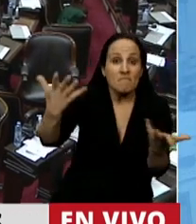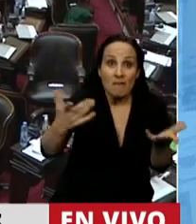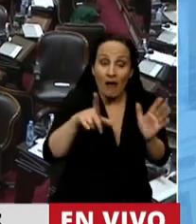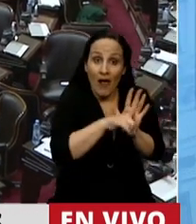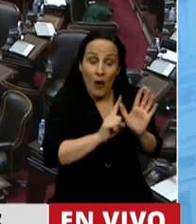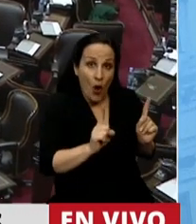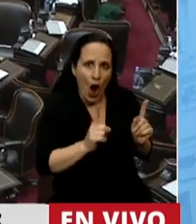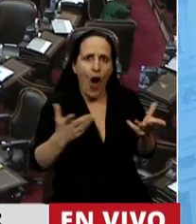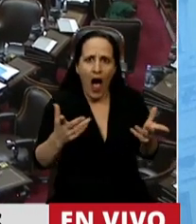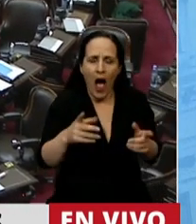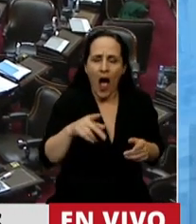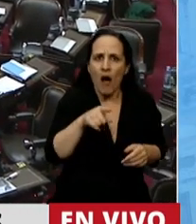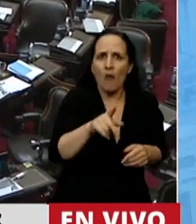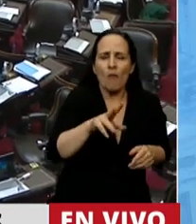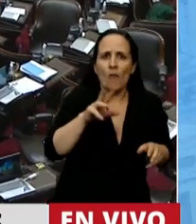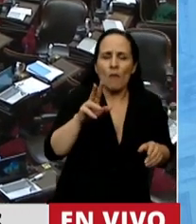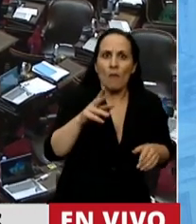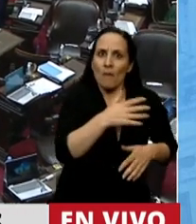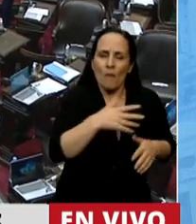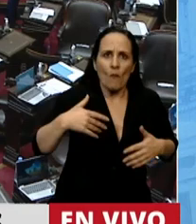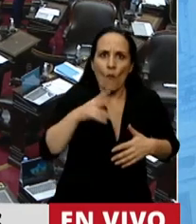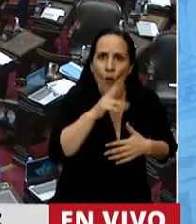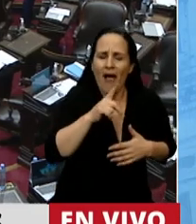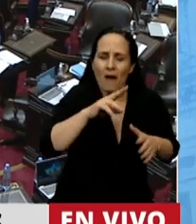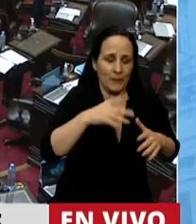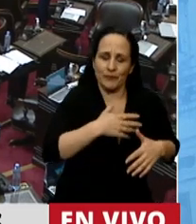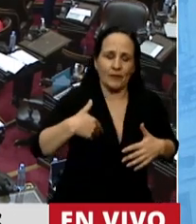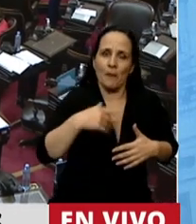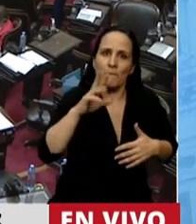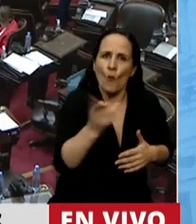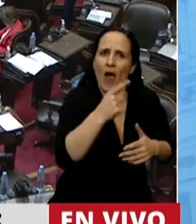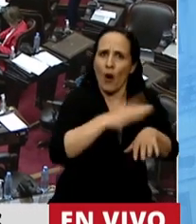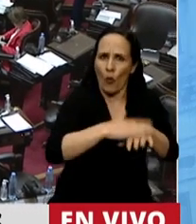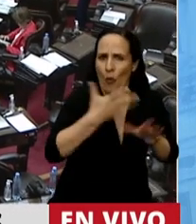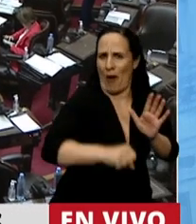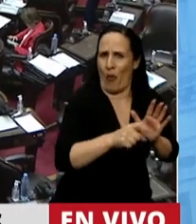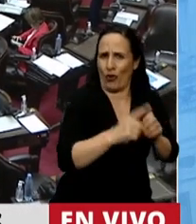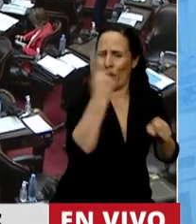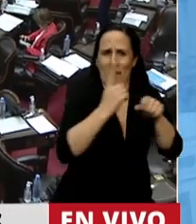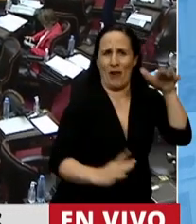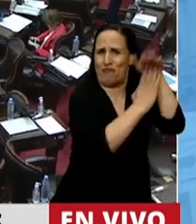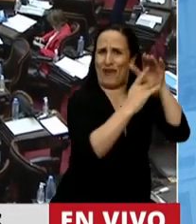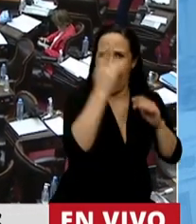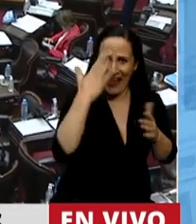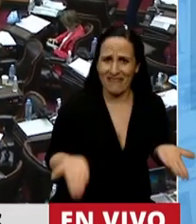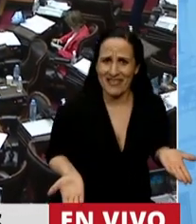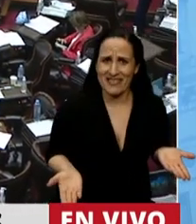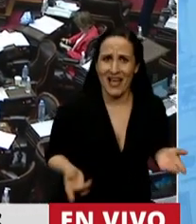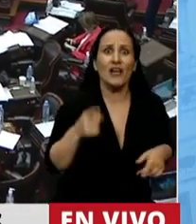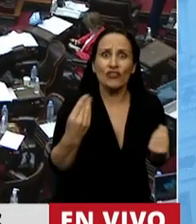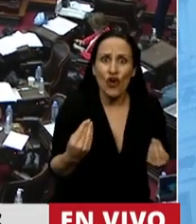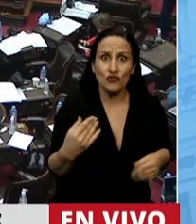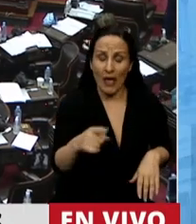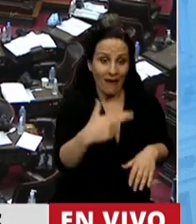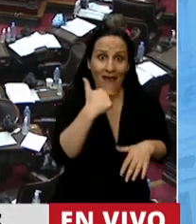principal causa de mortalidad materna. Entonces, lo que hay que decir es que la maternidad será deseada o no será.